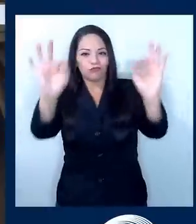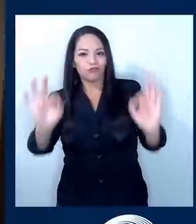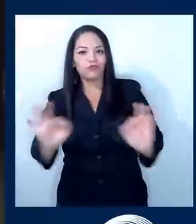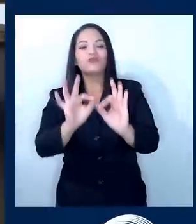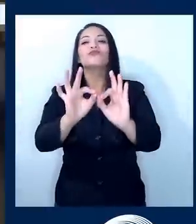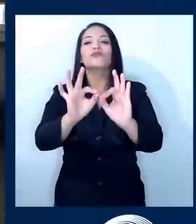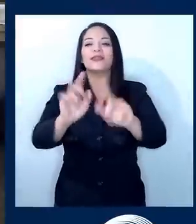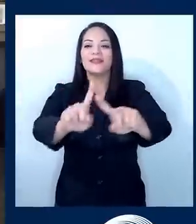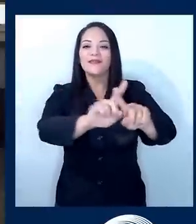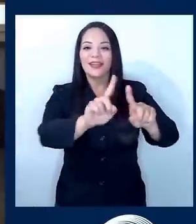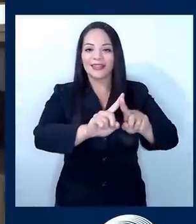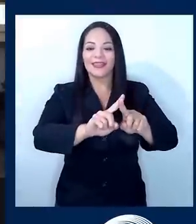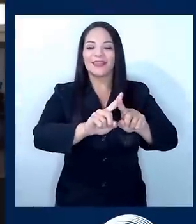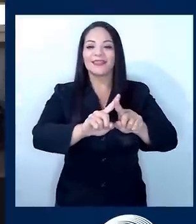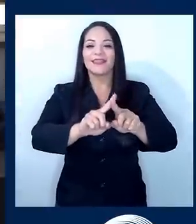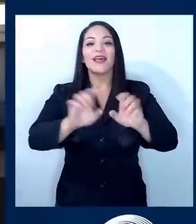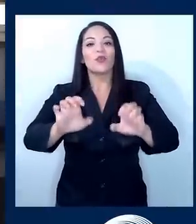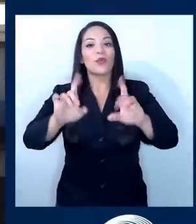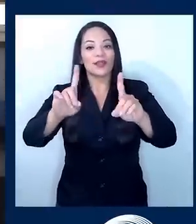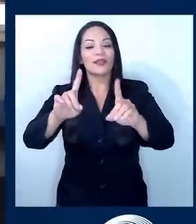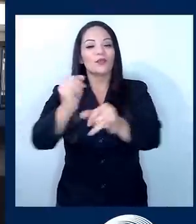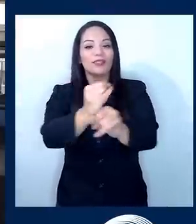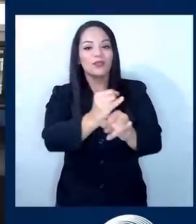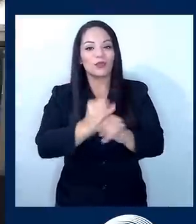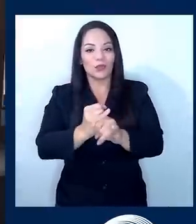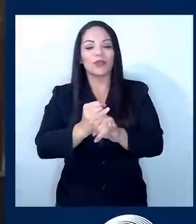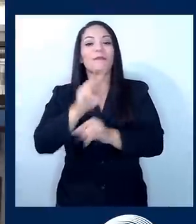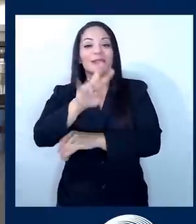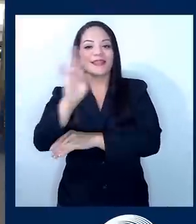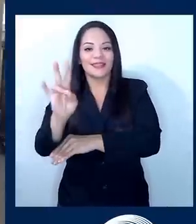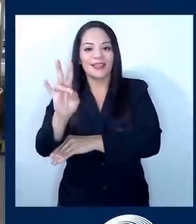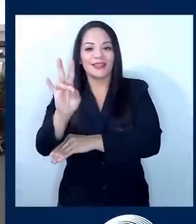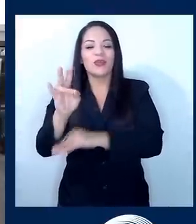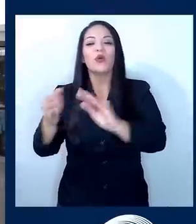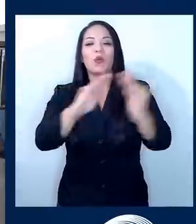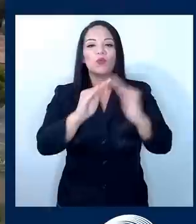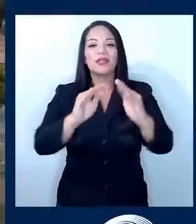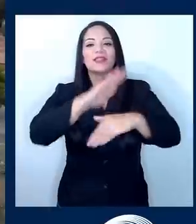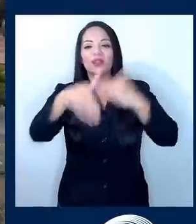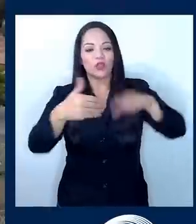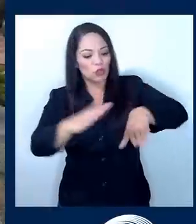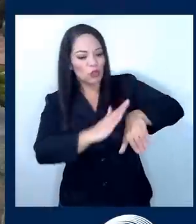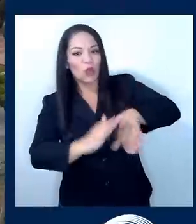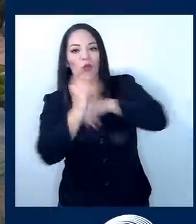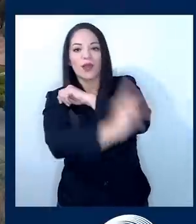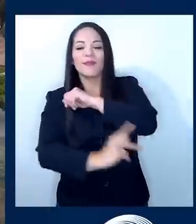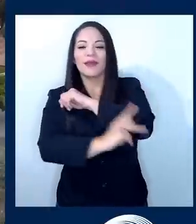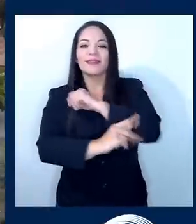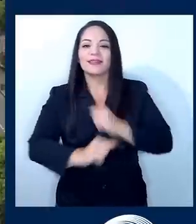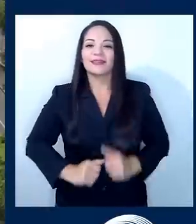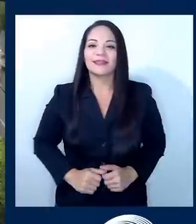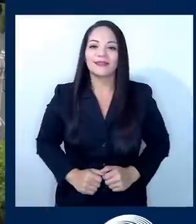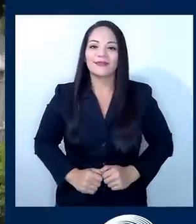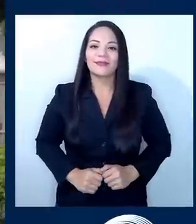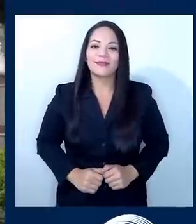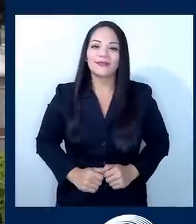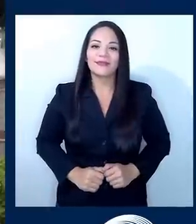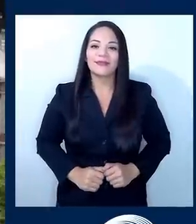nueva cara a 27 centros educativos en comunidades a lo largo y ancho de todo el territorio nacional.